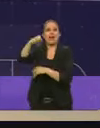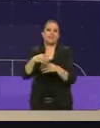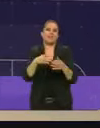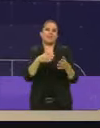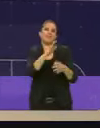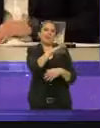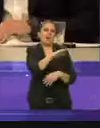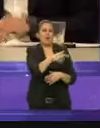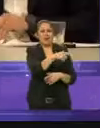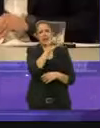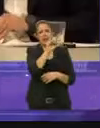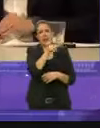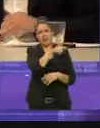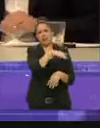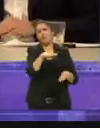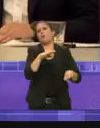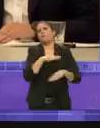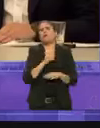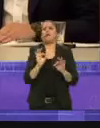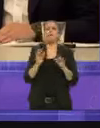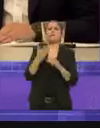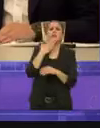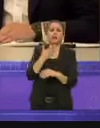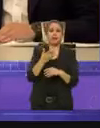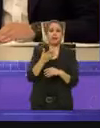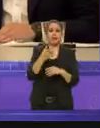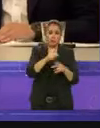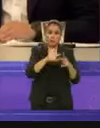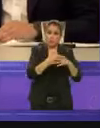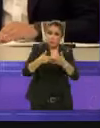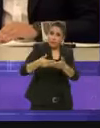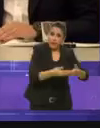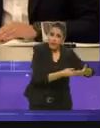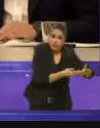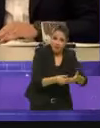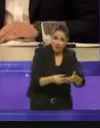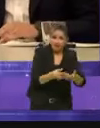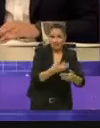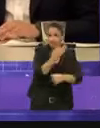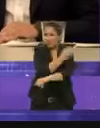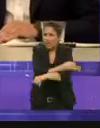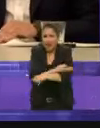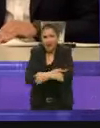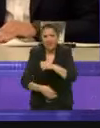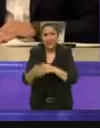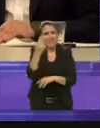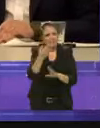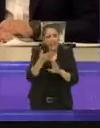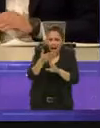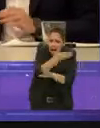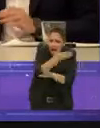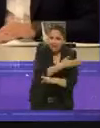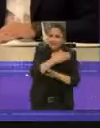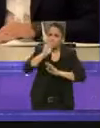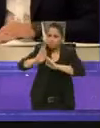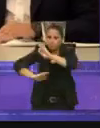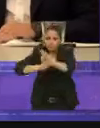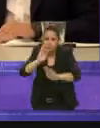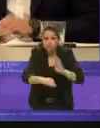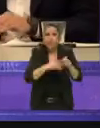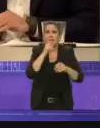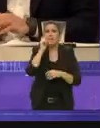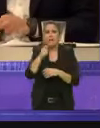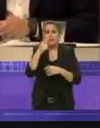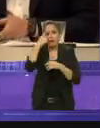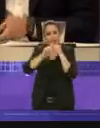conformista. Si empezamos desde la cuna ya vamos tarde. Necesitamos cosas muy específicas. Consultas